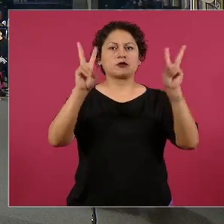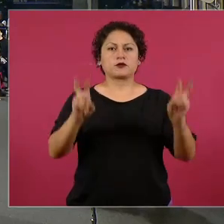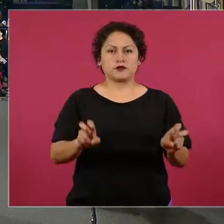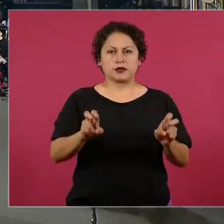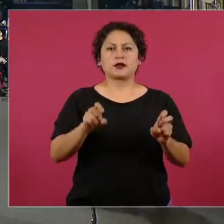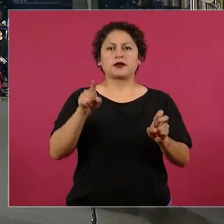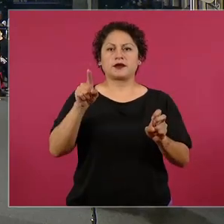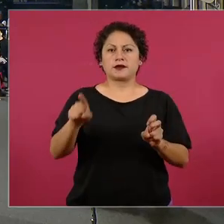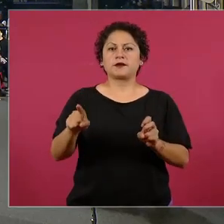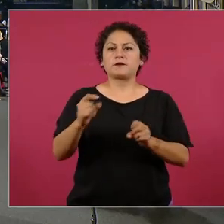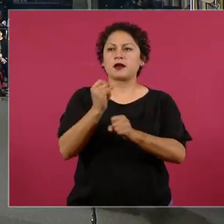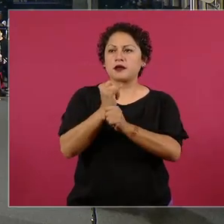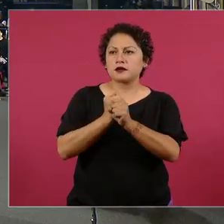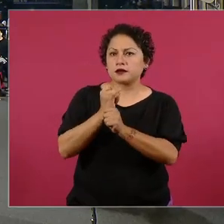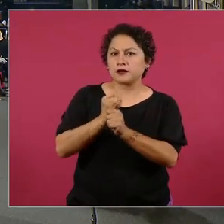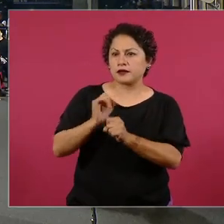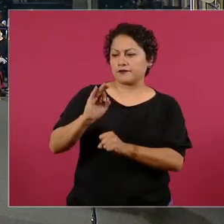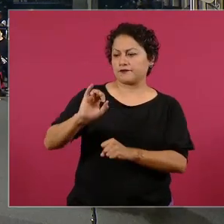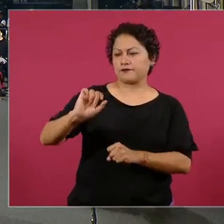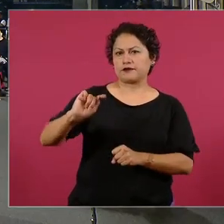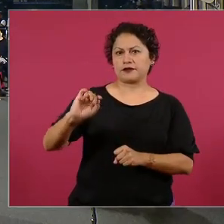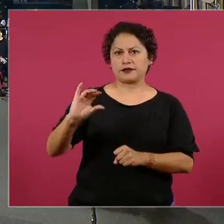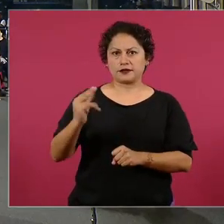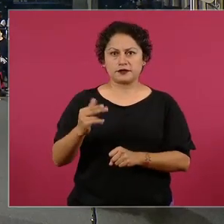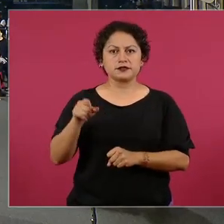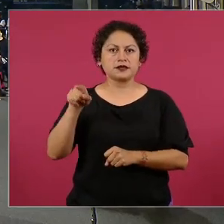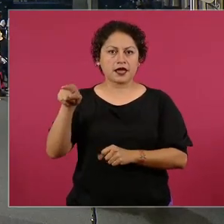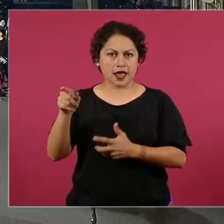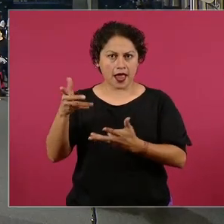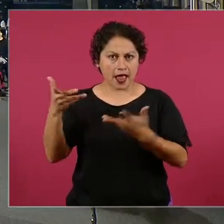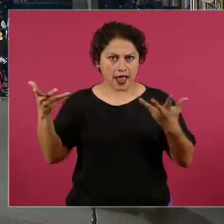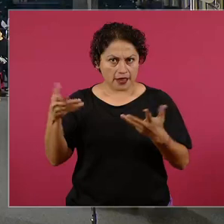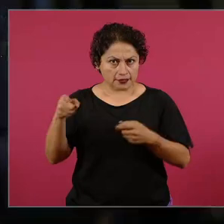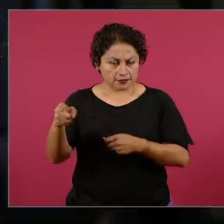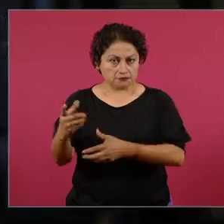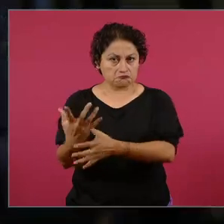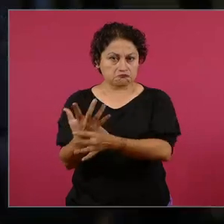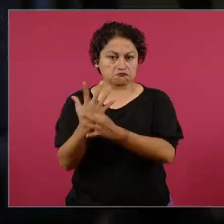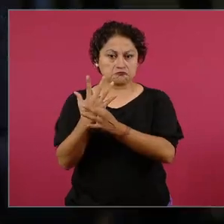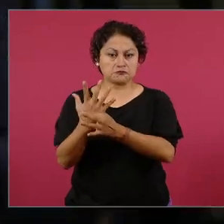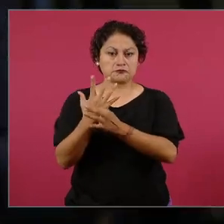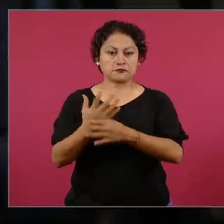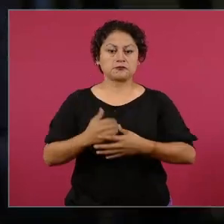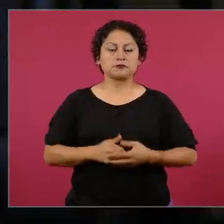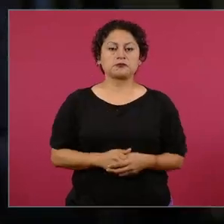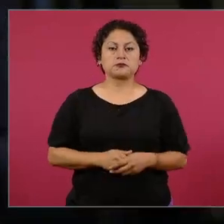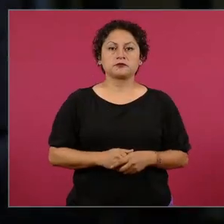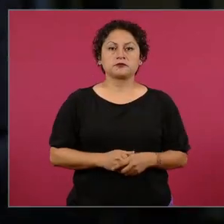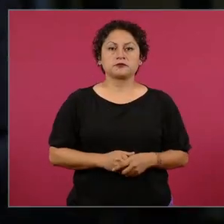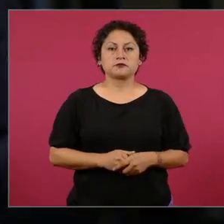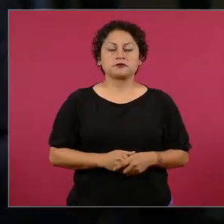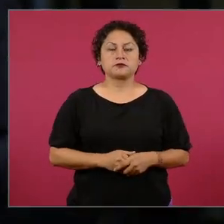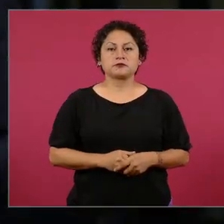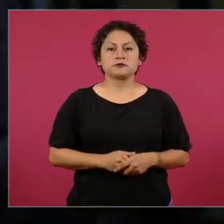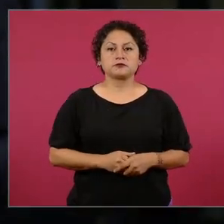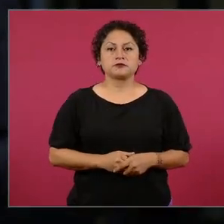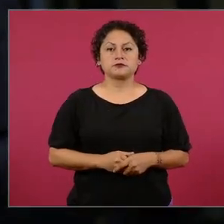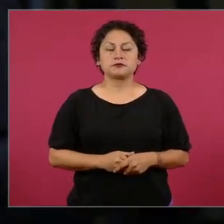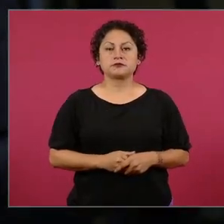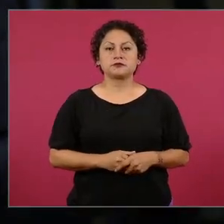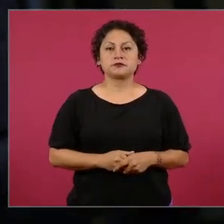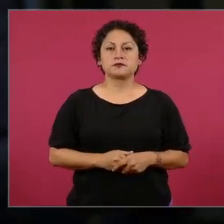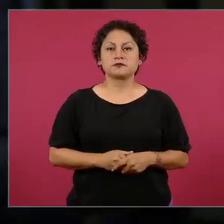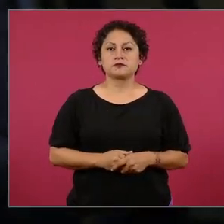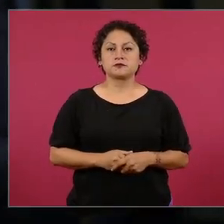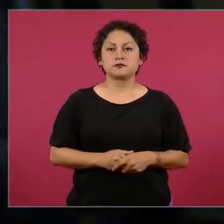haya bajado la calificación, bueno, haya amenazado